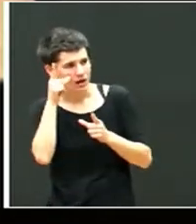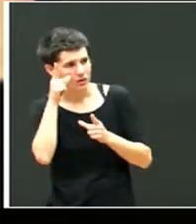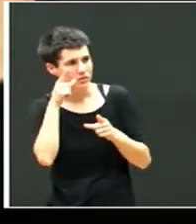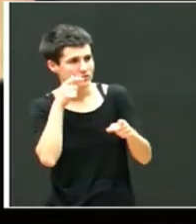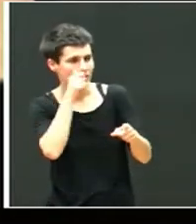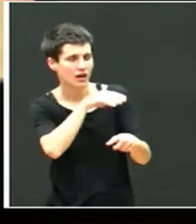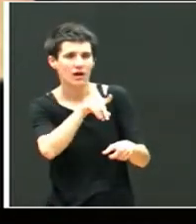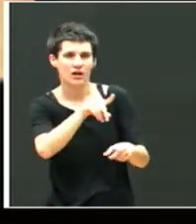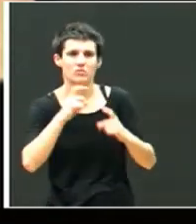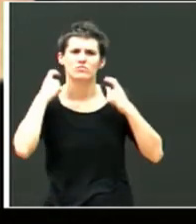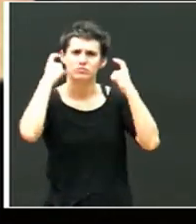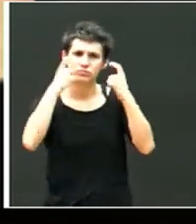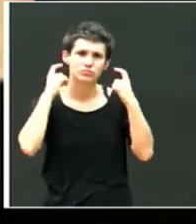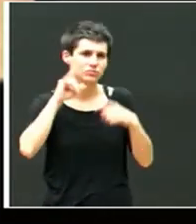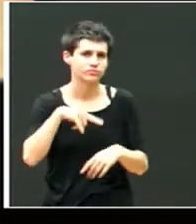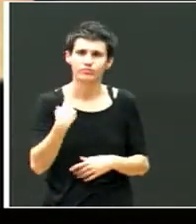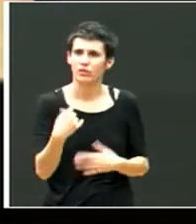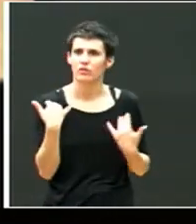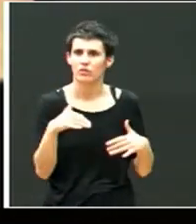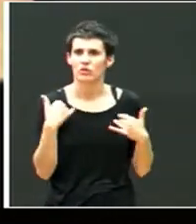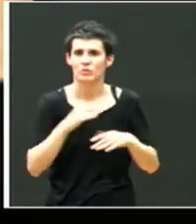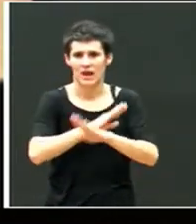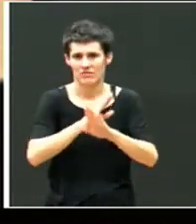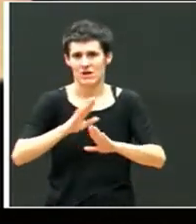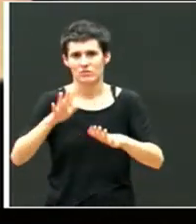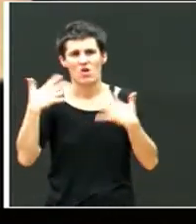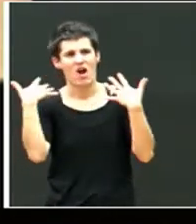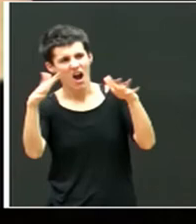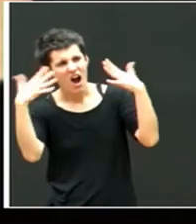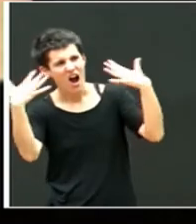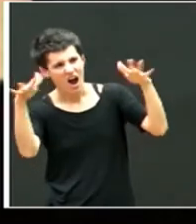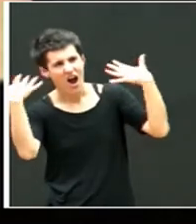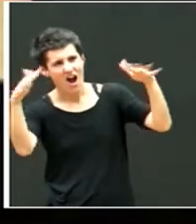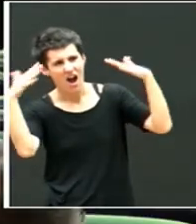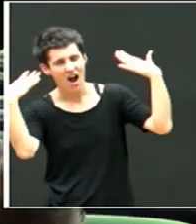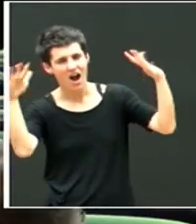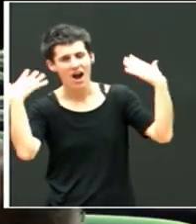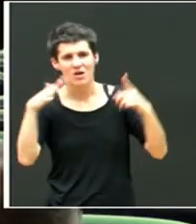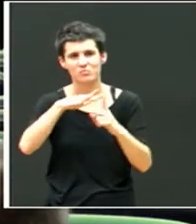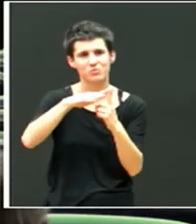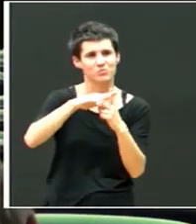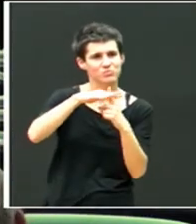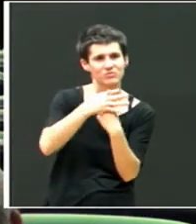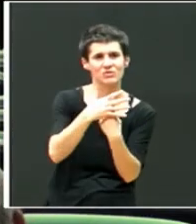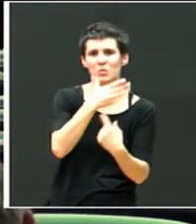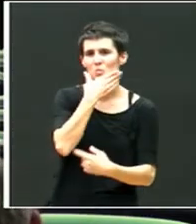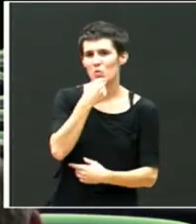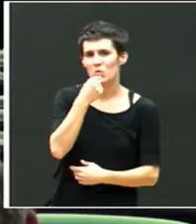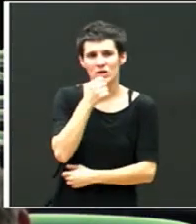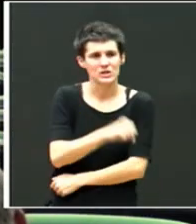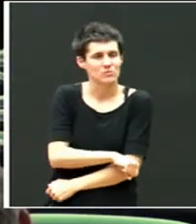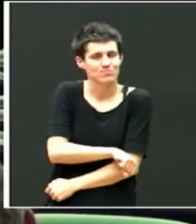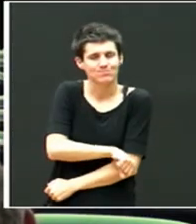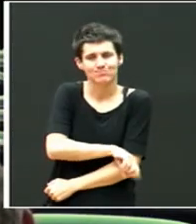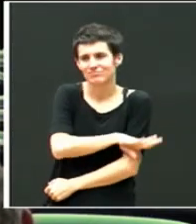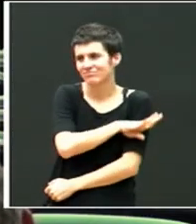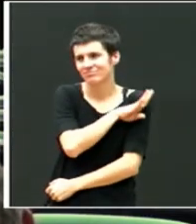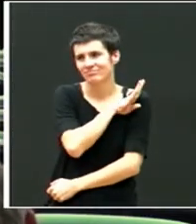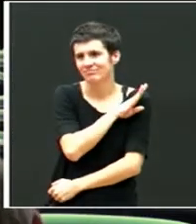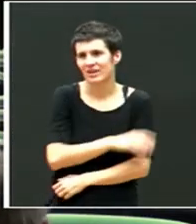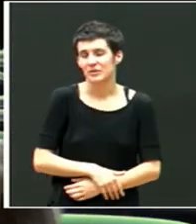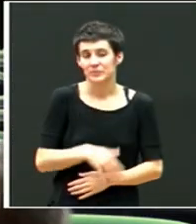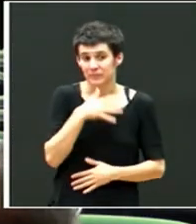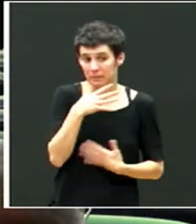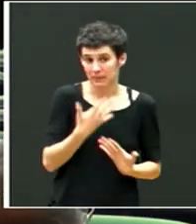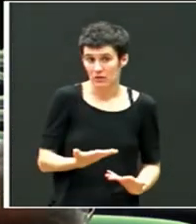Joseba, y bueno, acabaron aplaudiendo. Fue muy bonito, la verdad, y muy emotivo. Hoy en día está